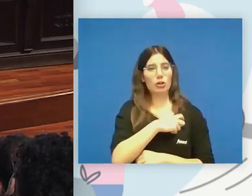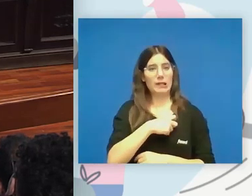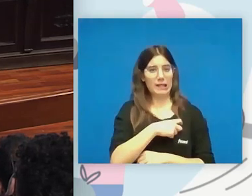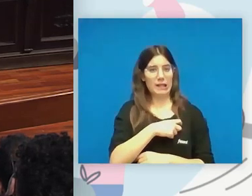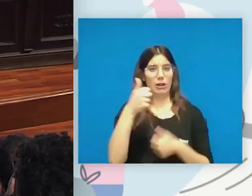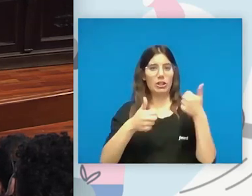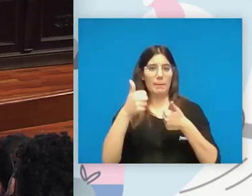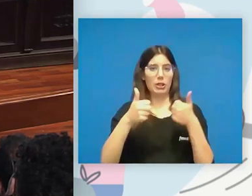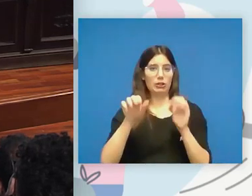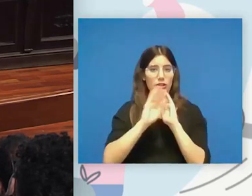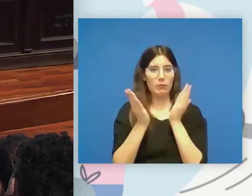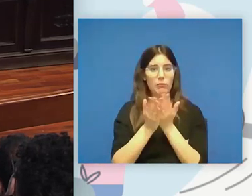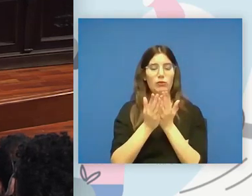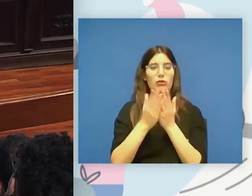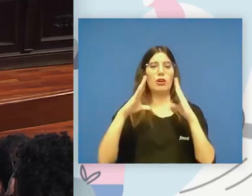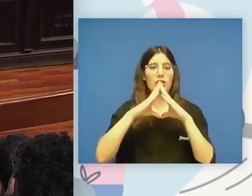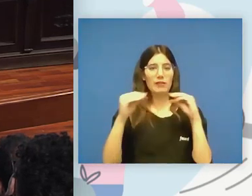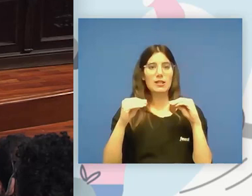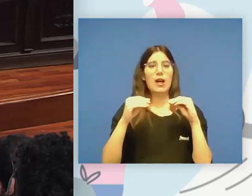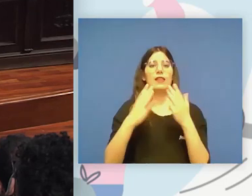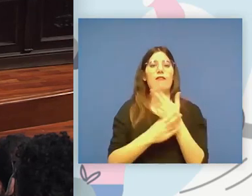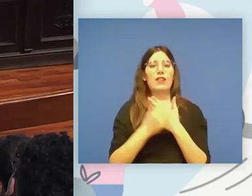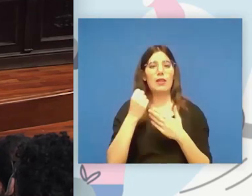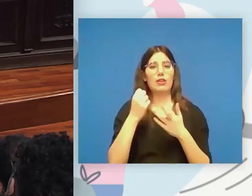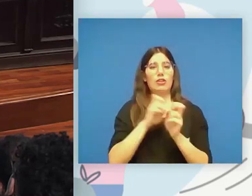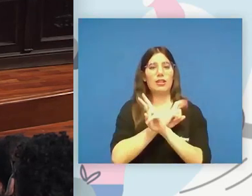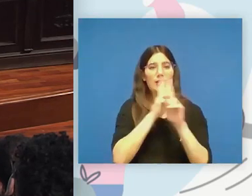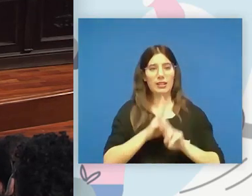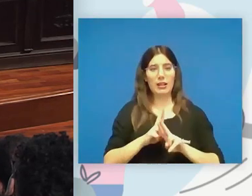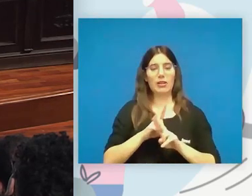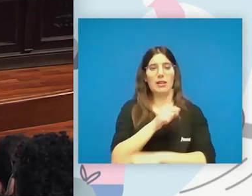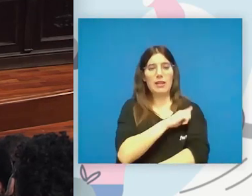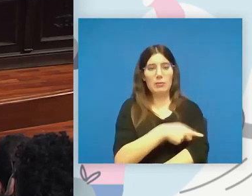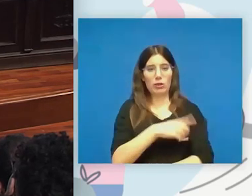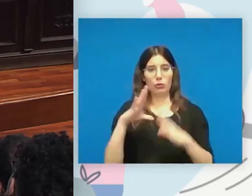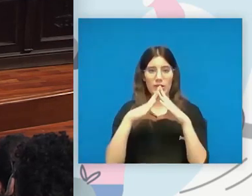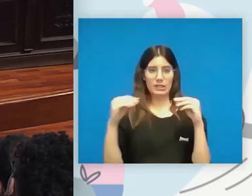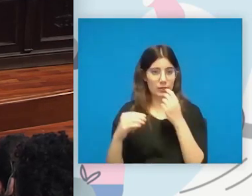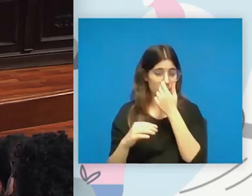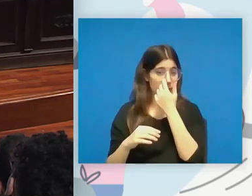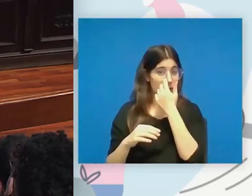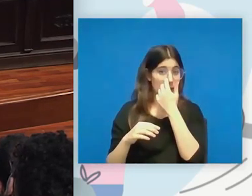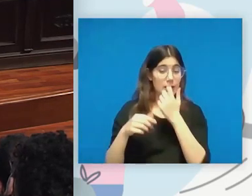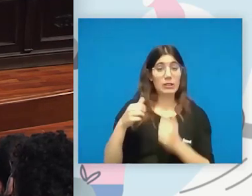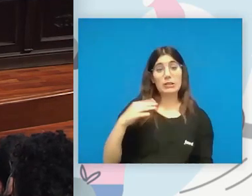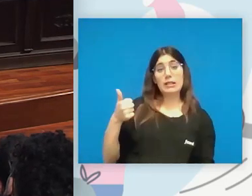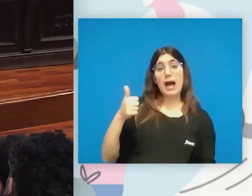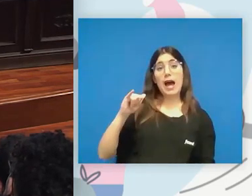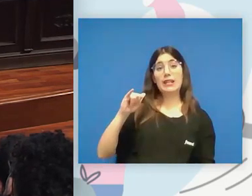Mundo Universitarios de la Federación Internacional de Deporte Universitario. Aitor, tu turno.